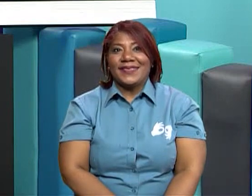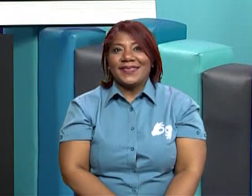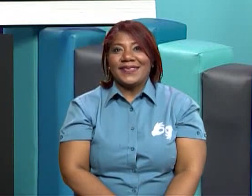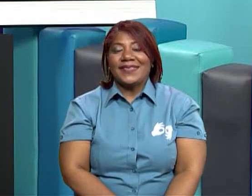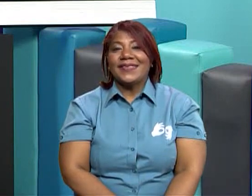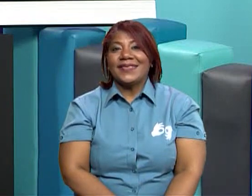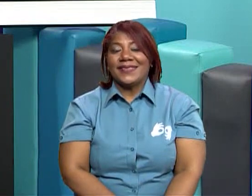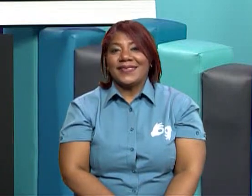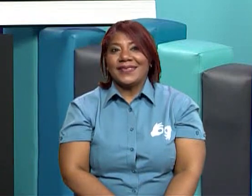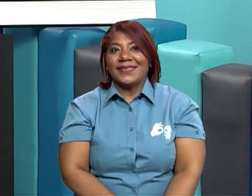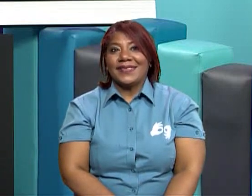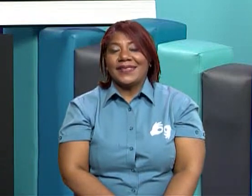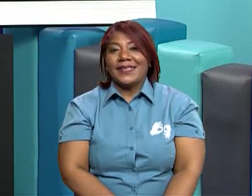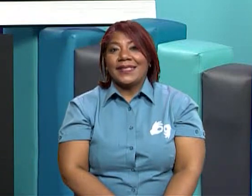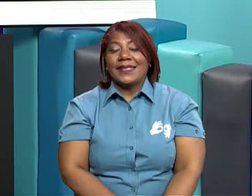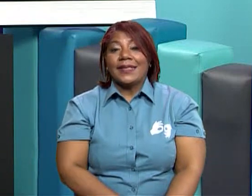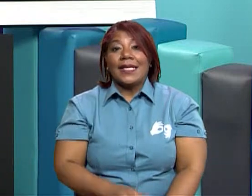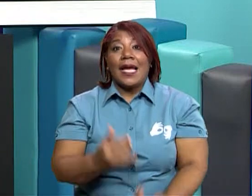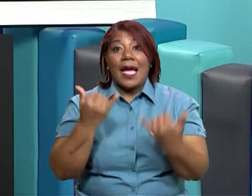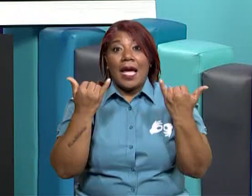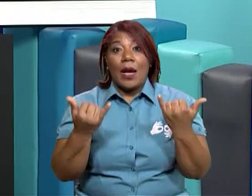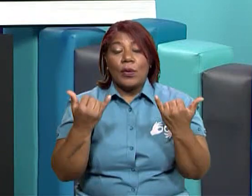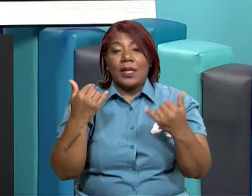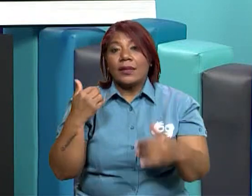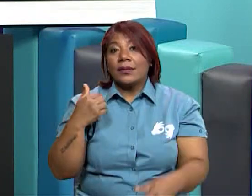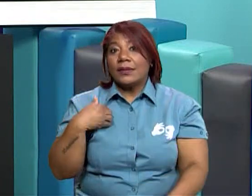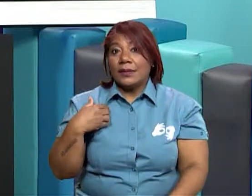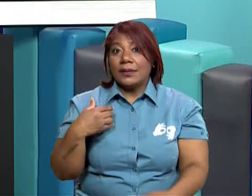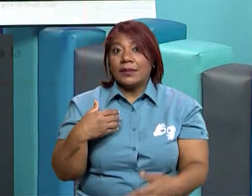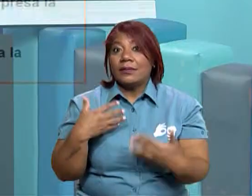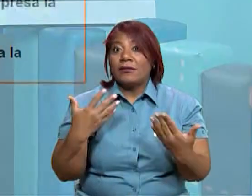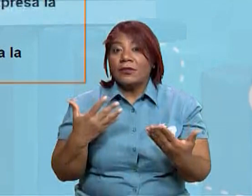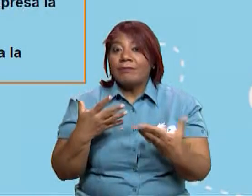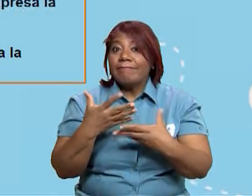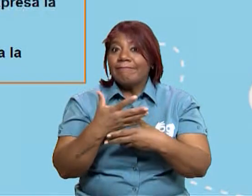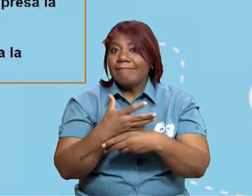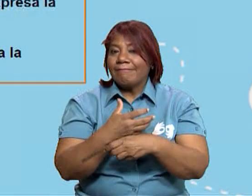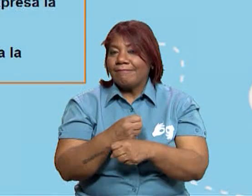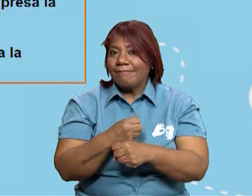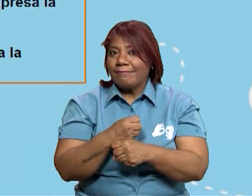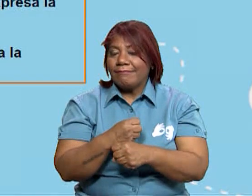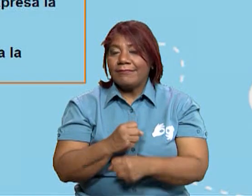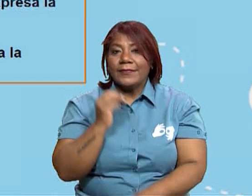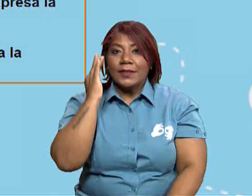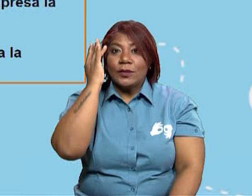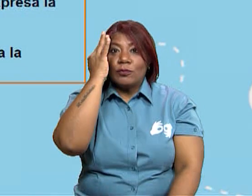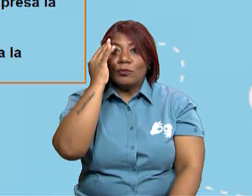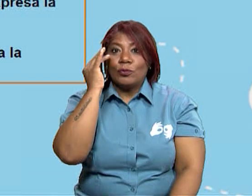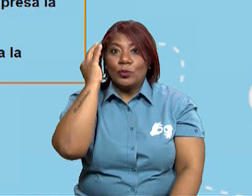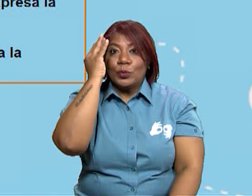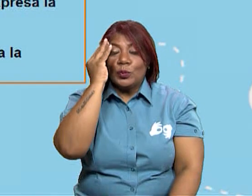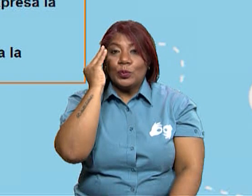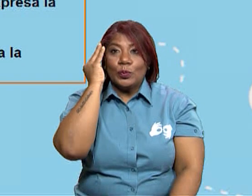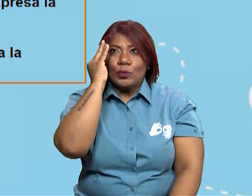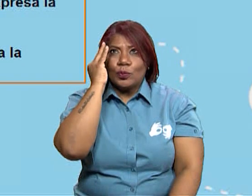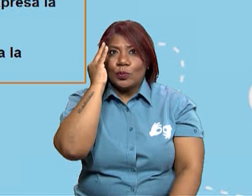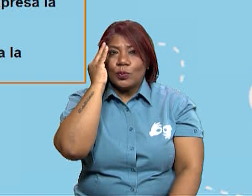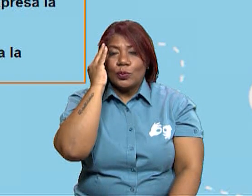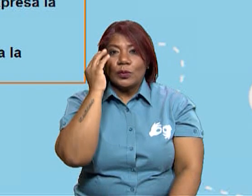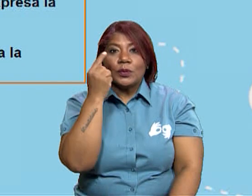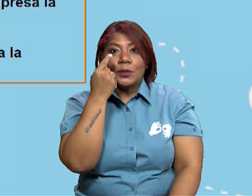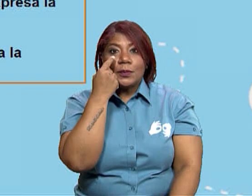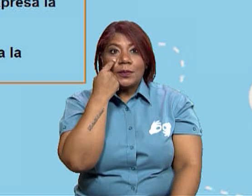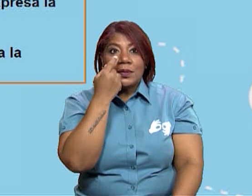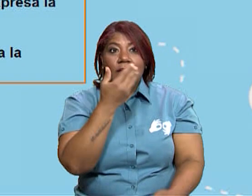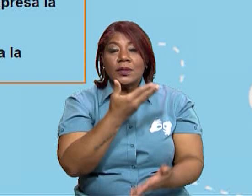También vamos a hacer un análisis y para hacer un análisis debes leerte esta poesía que está aquí de la